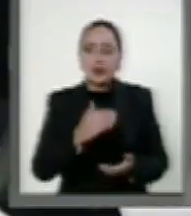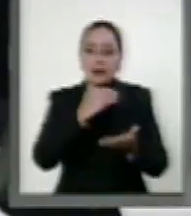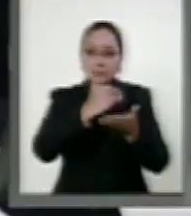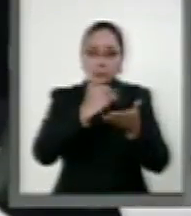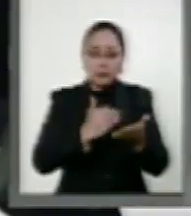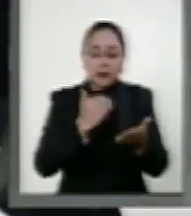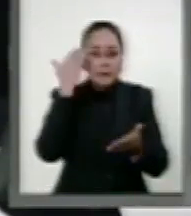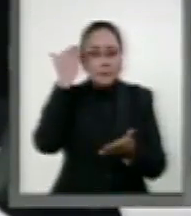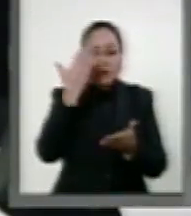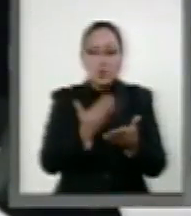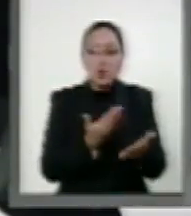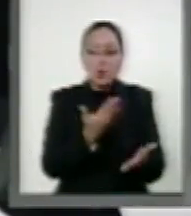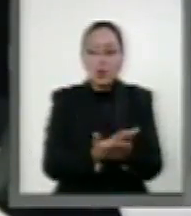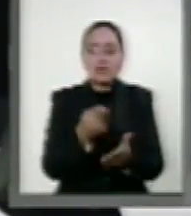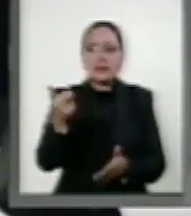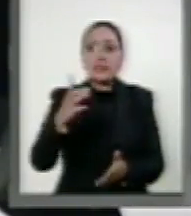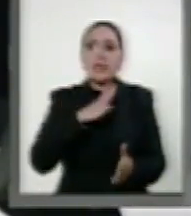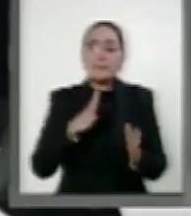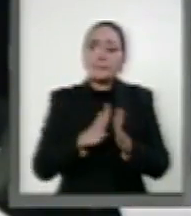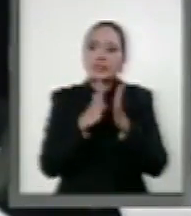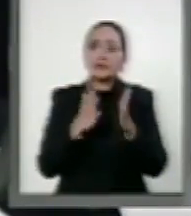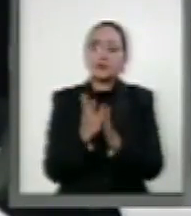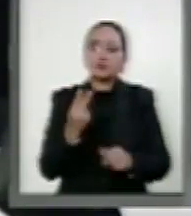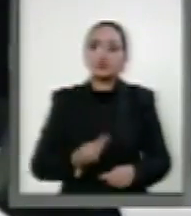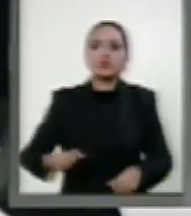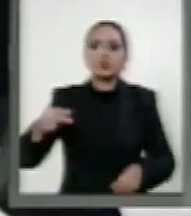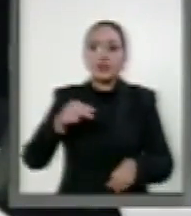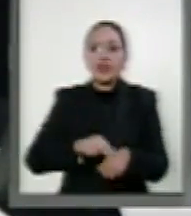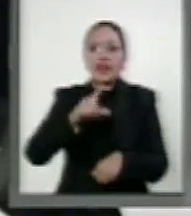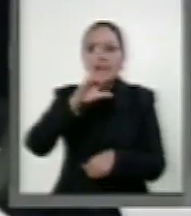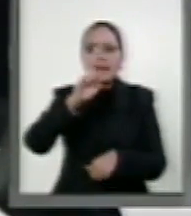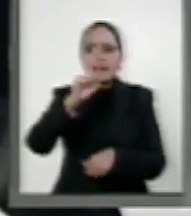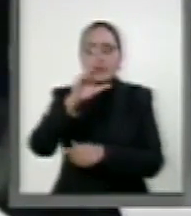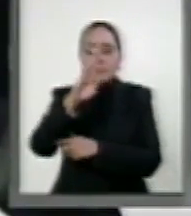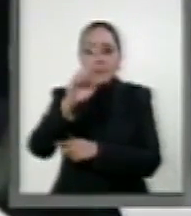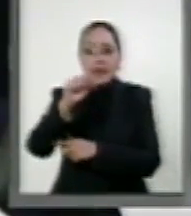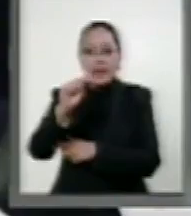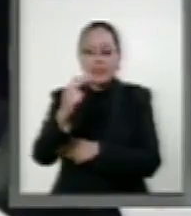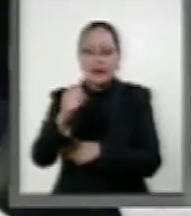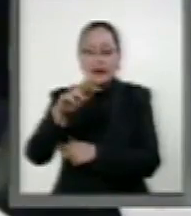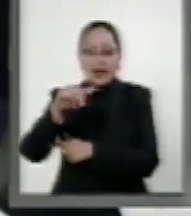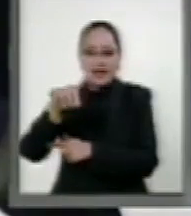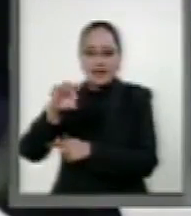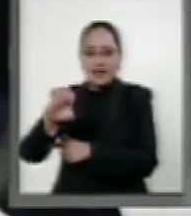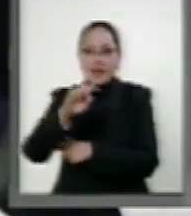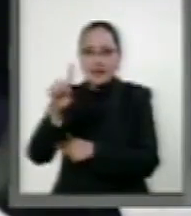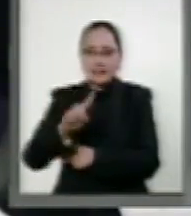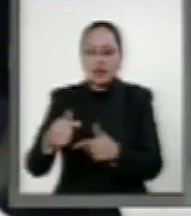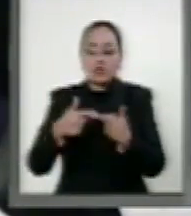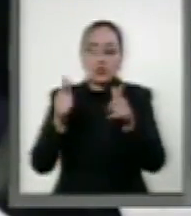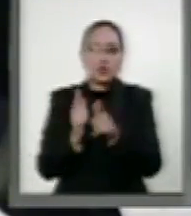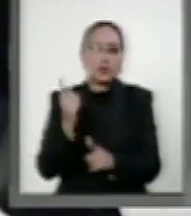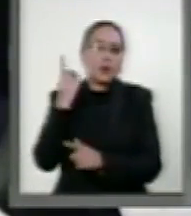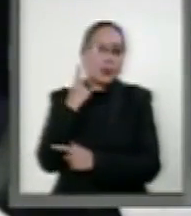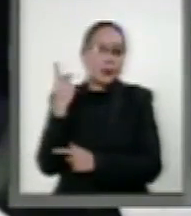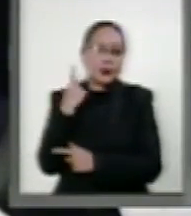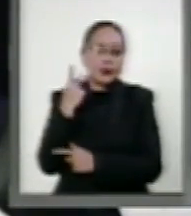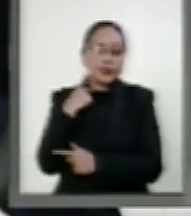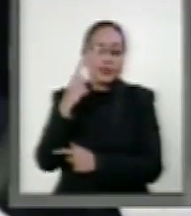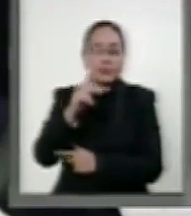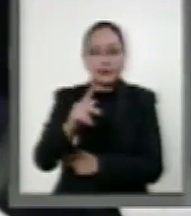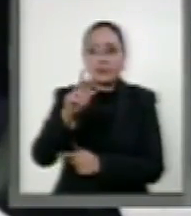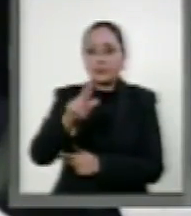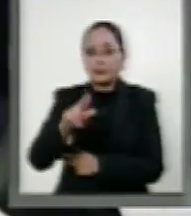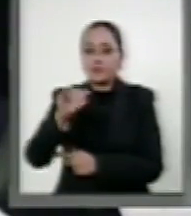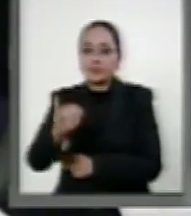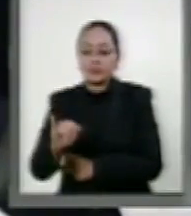El de proposiciones tiene el uso de la tribuna la senadora Lisbeth Hernández Lecona del Grupo Parlamentario del Partido Revolucionario